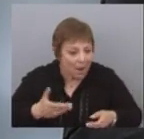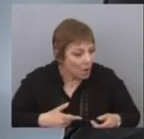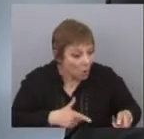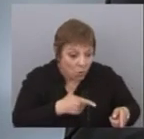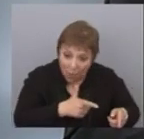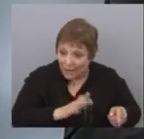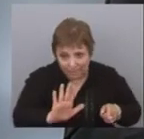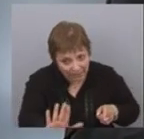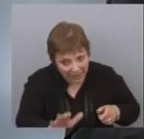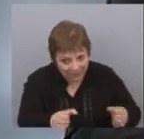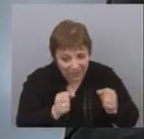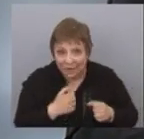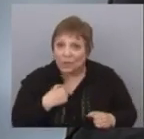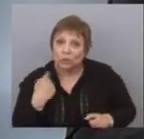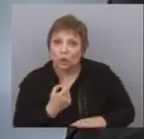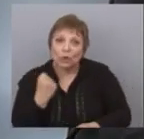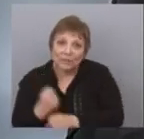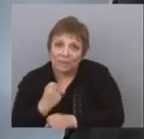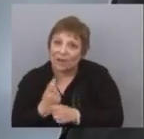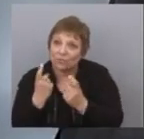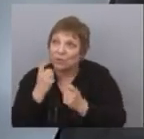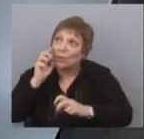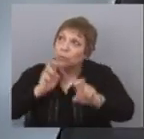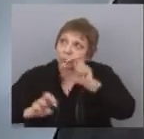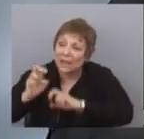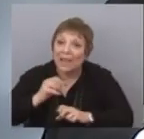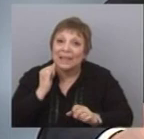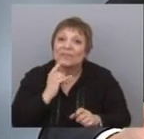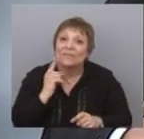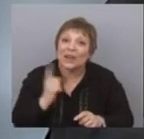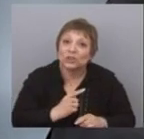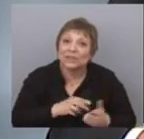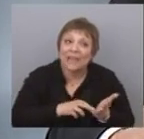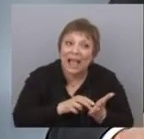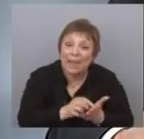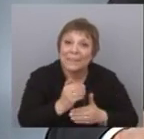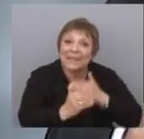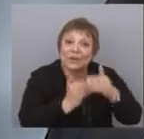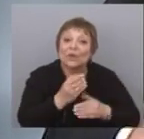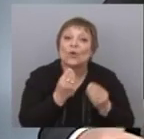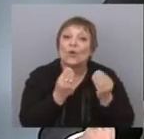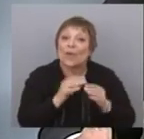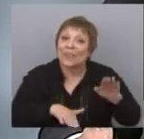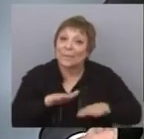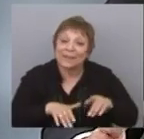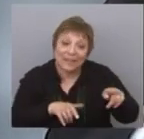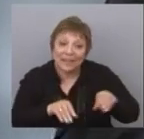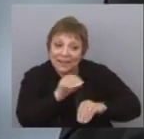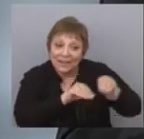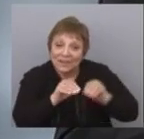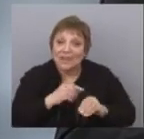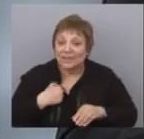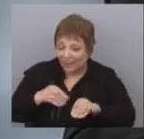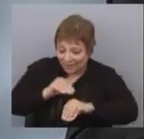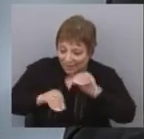a requerir un esfuerzo importante, pero va a depender también de la velocidad, del ritmo, de la implementación que vayamos